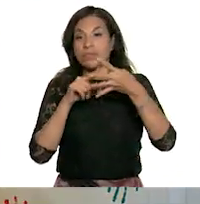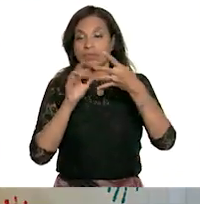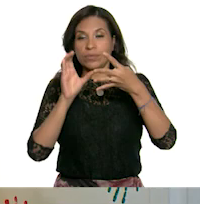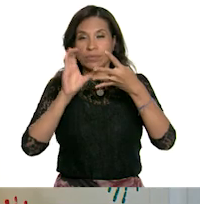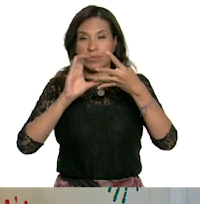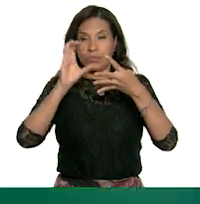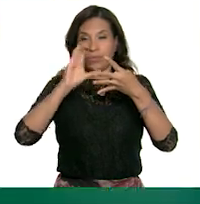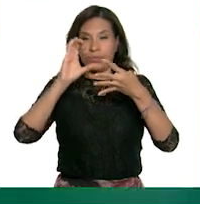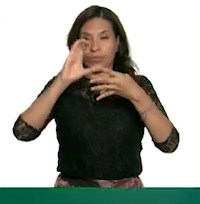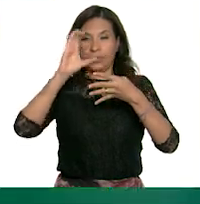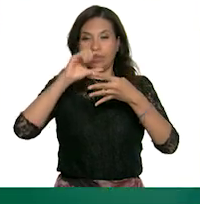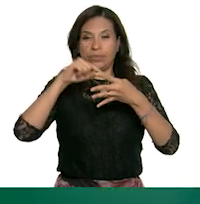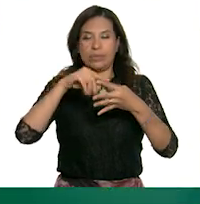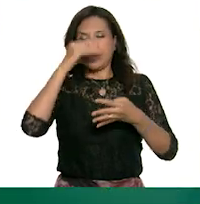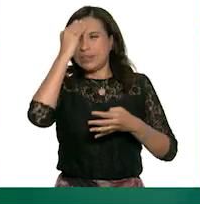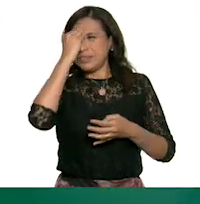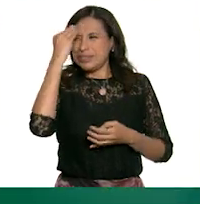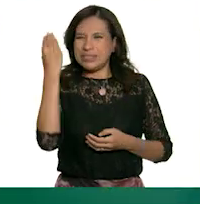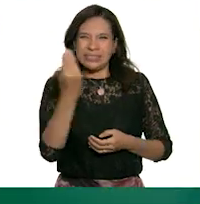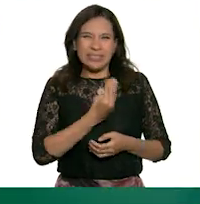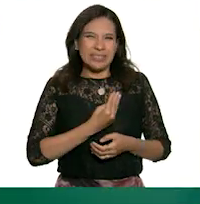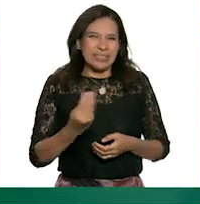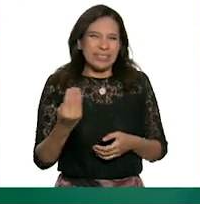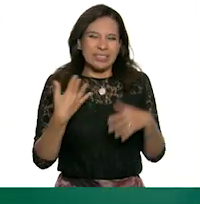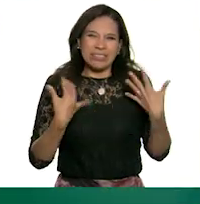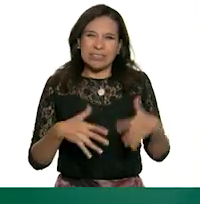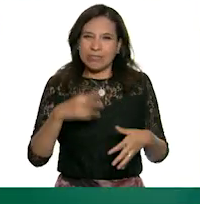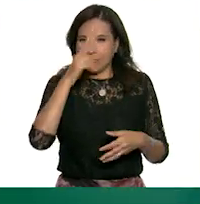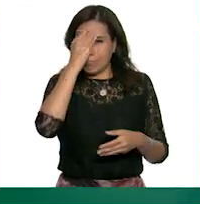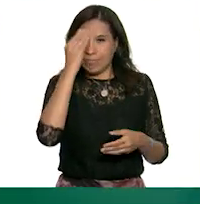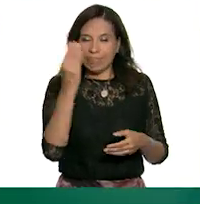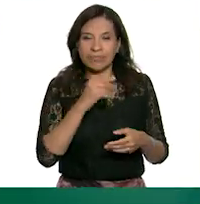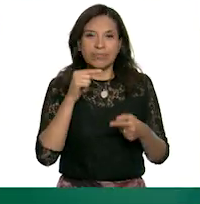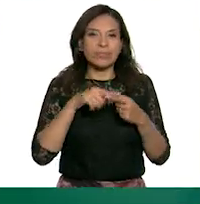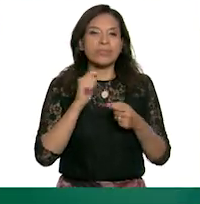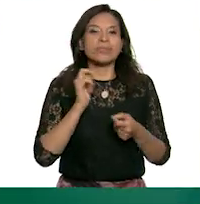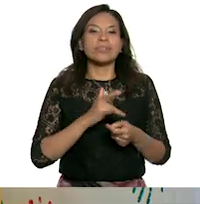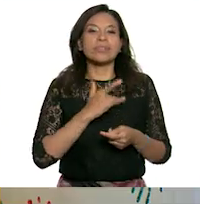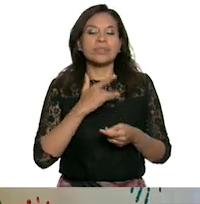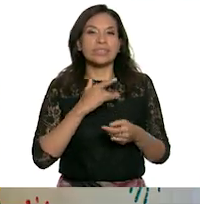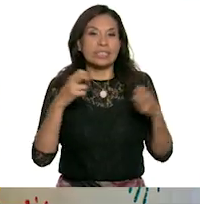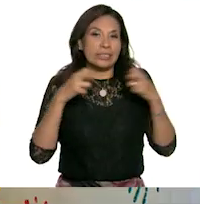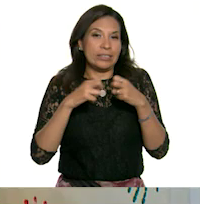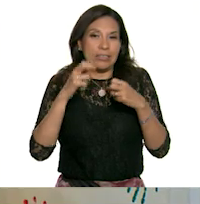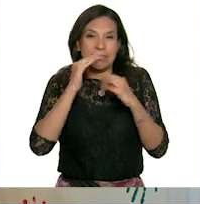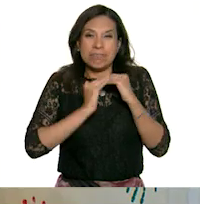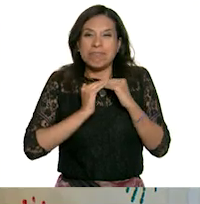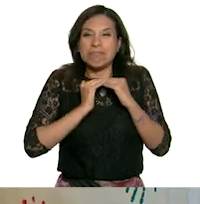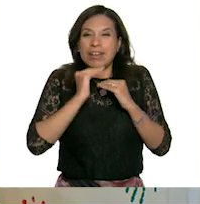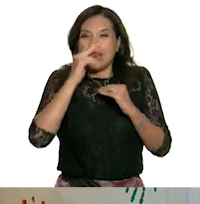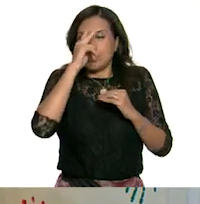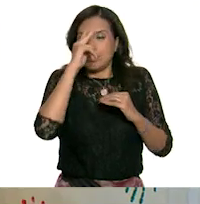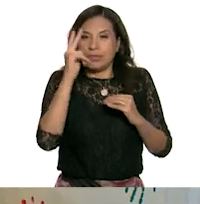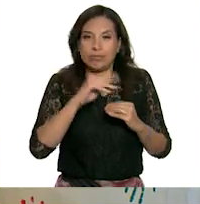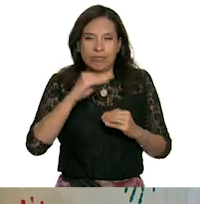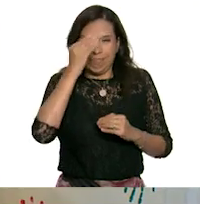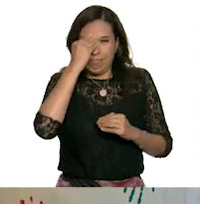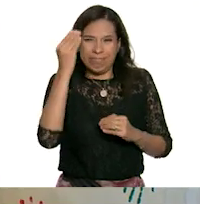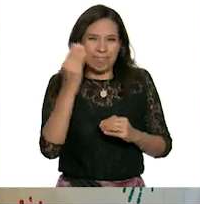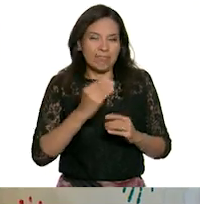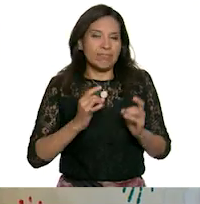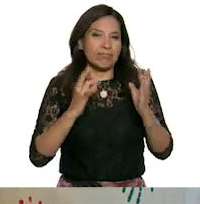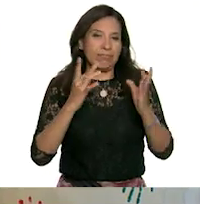está el horror ¡Ay! Que es una forma más intensa del miedo y es causada por algo terrible